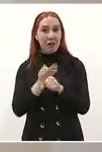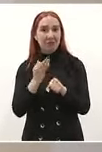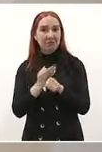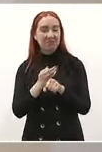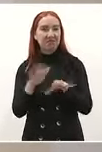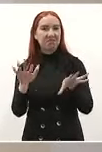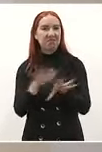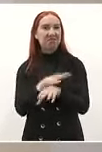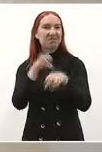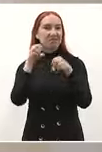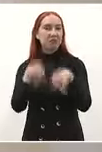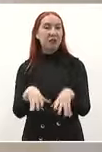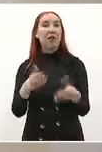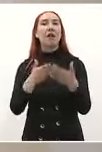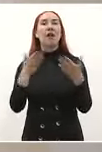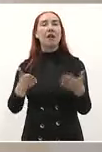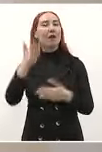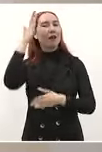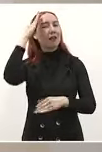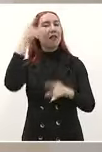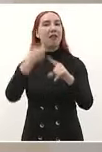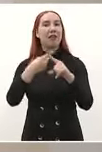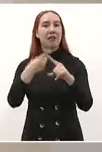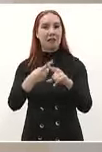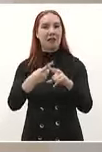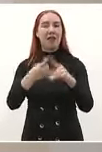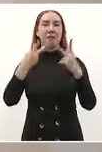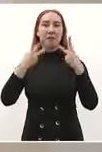ahora es el pueblo el que manda